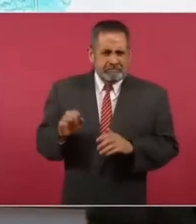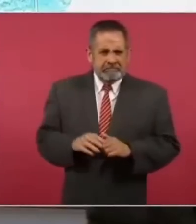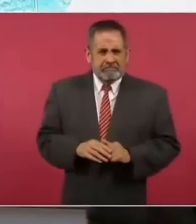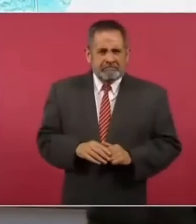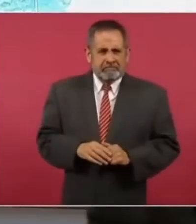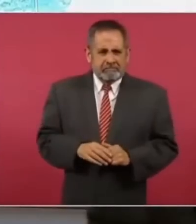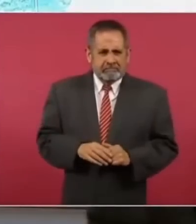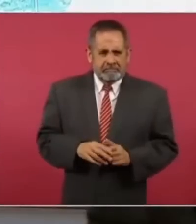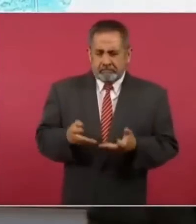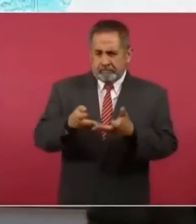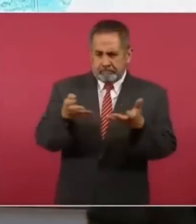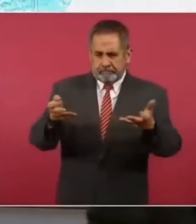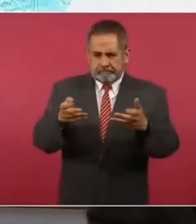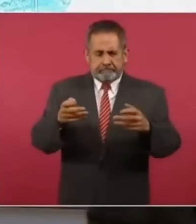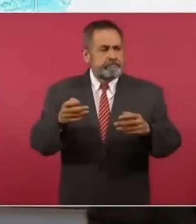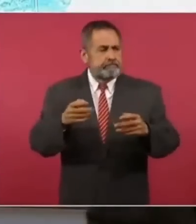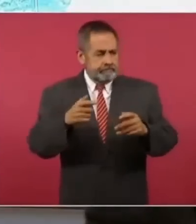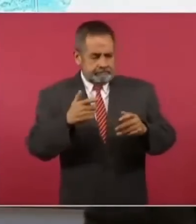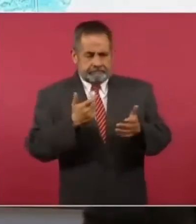¿de terrenos?